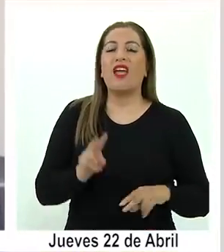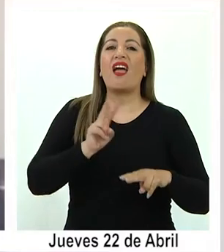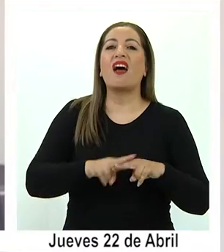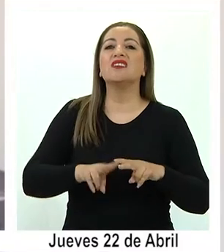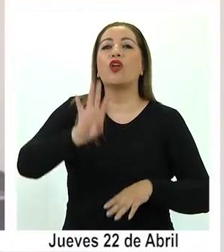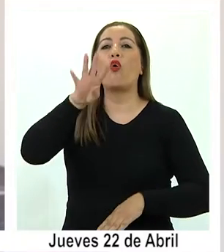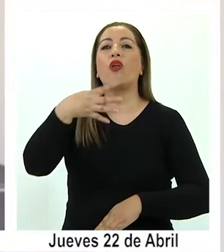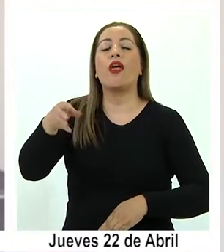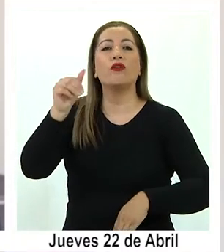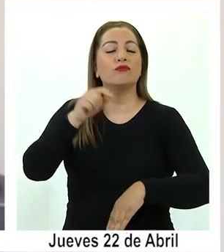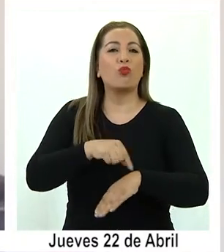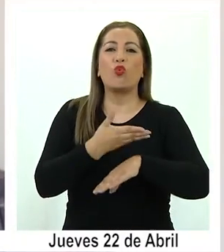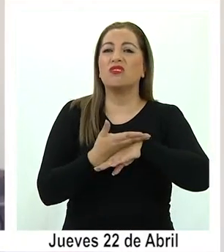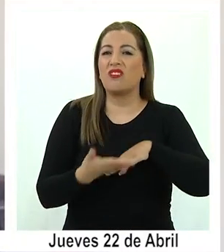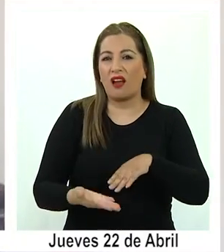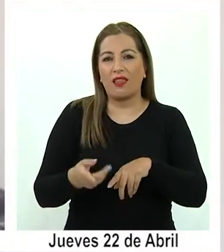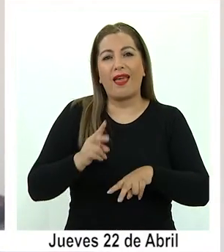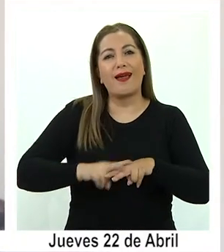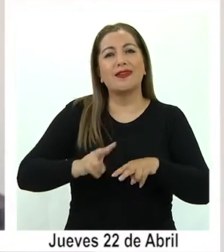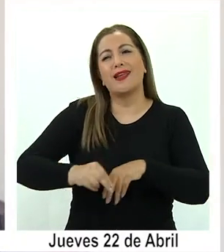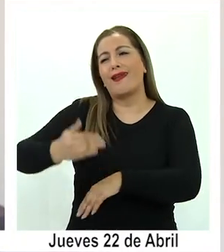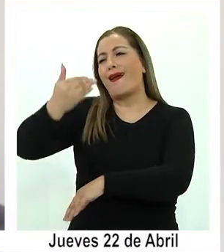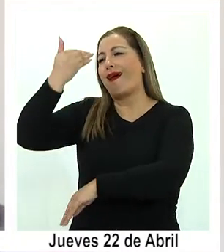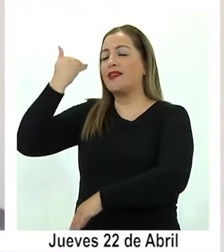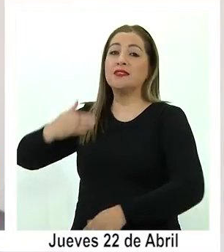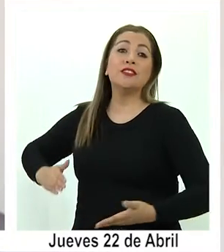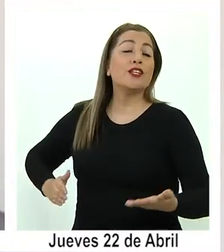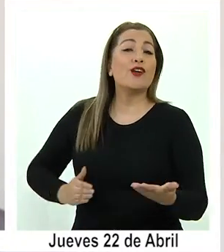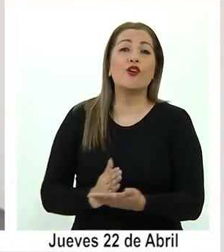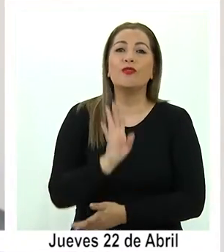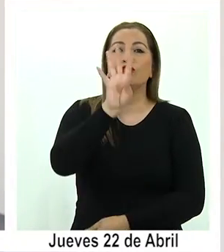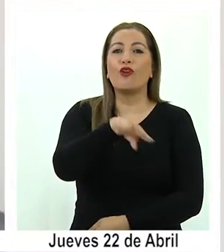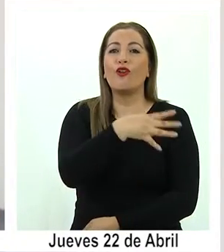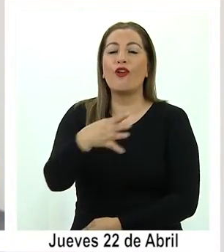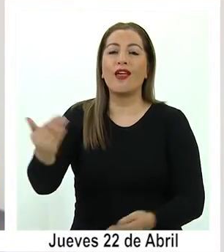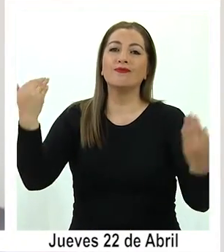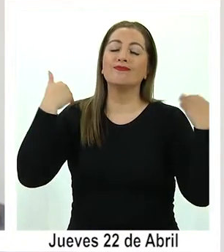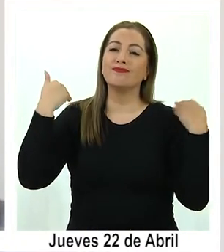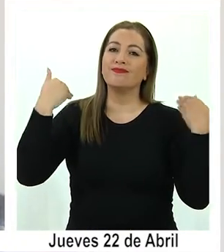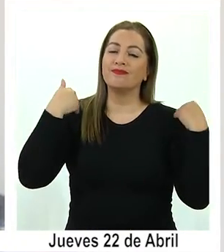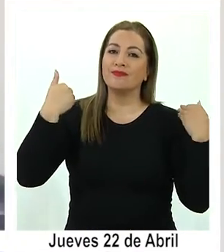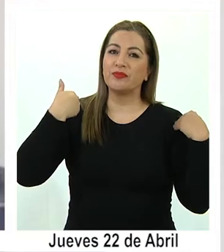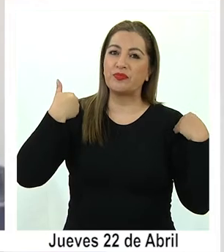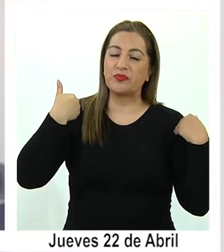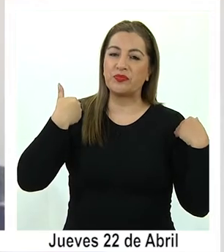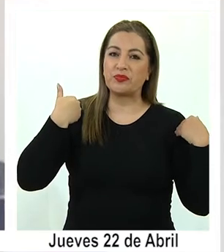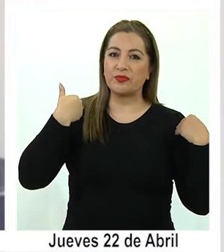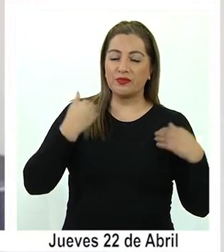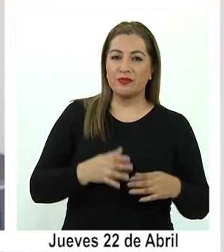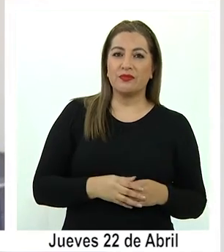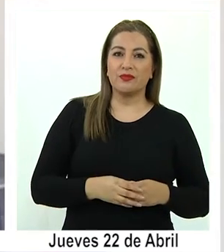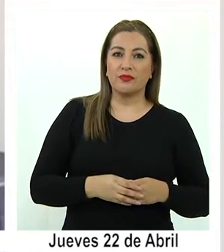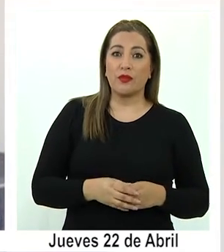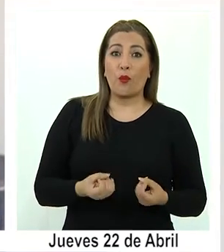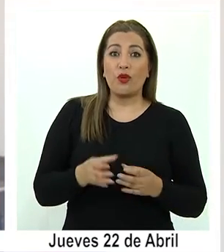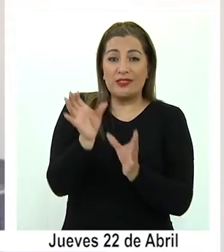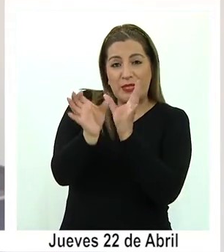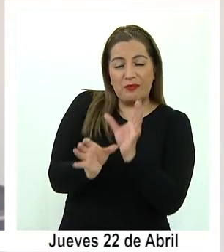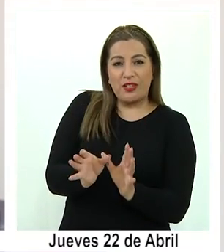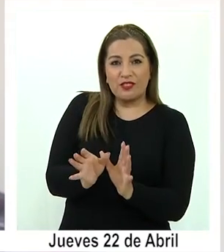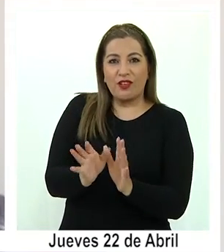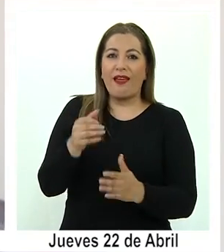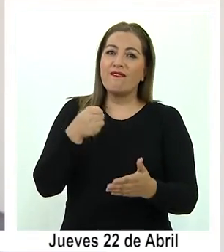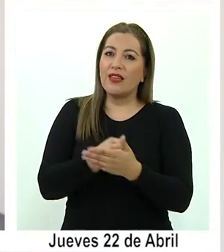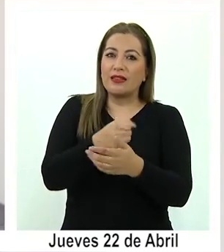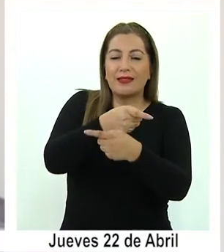cuanto a su implementación, esto se debería haber generado apenas se abrió esta franja deportiva. Y la atención finalmente al